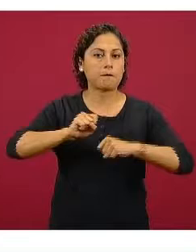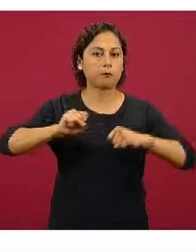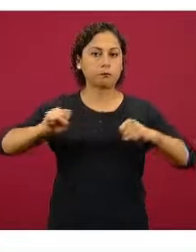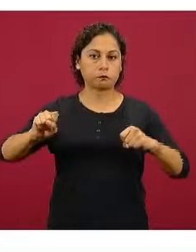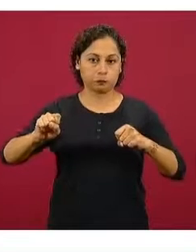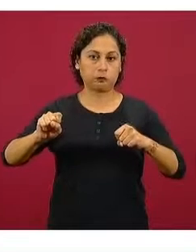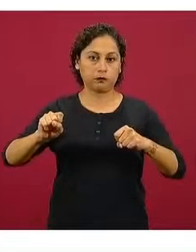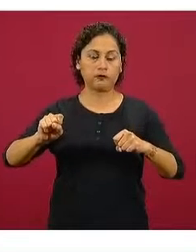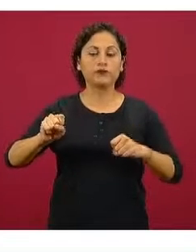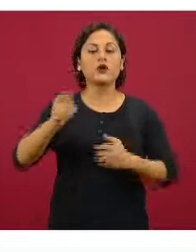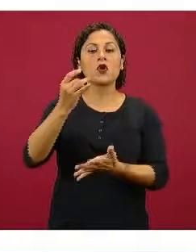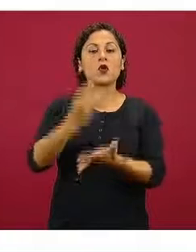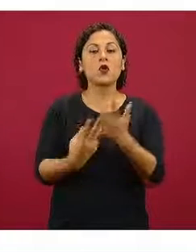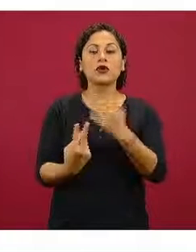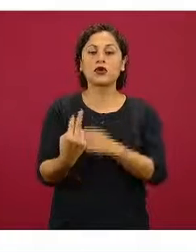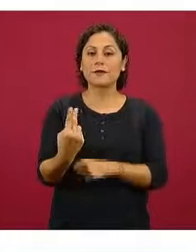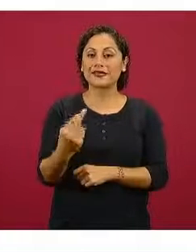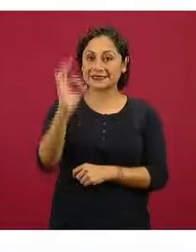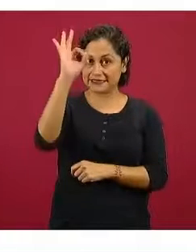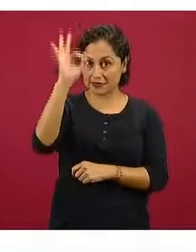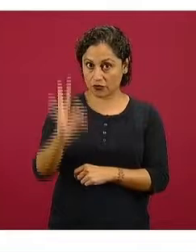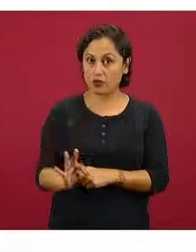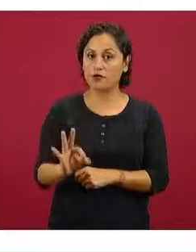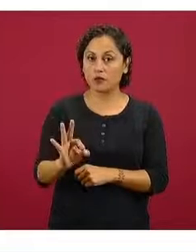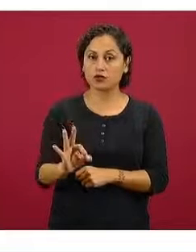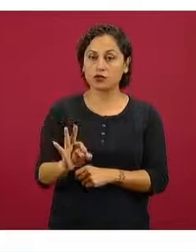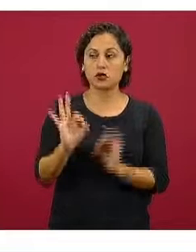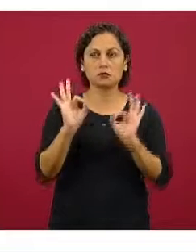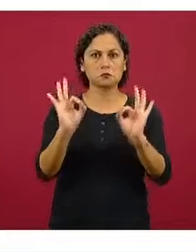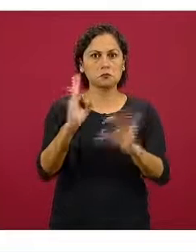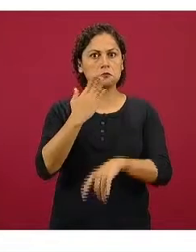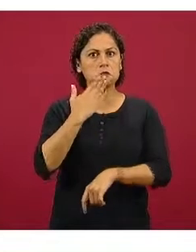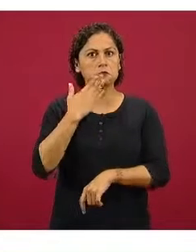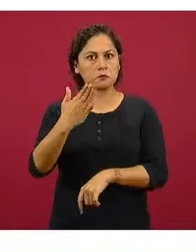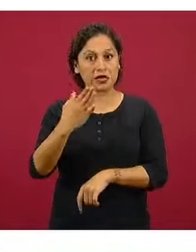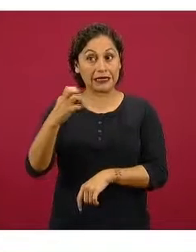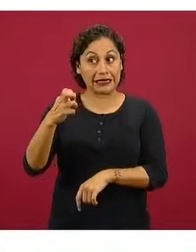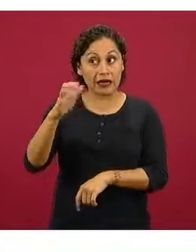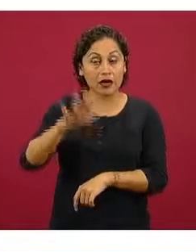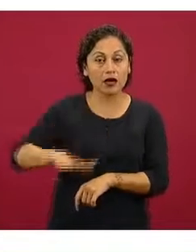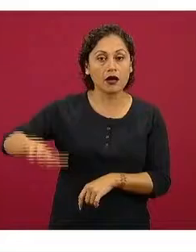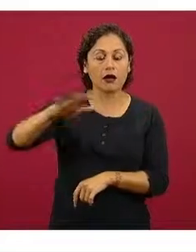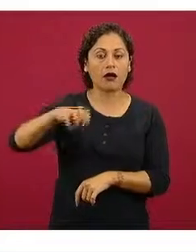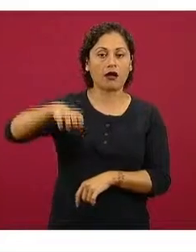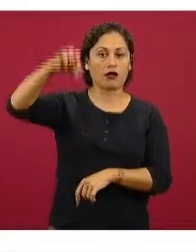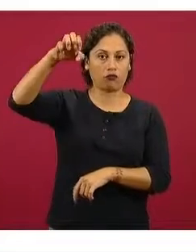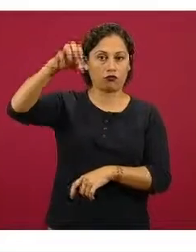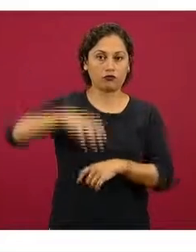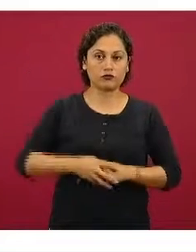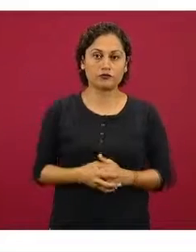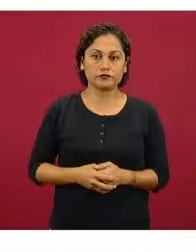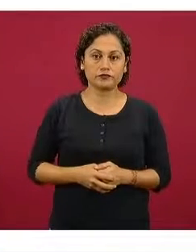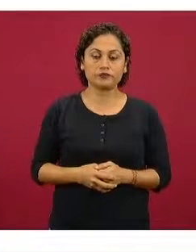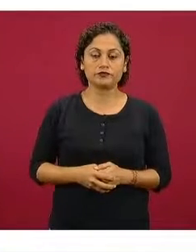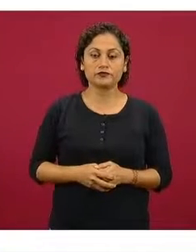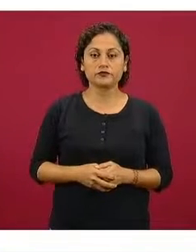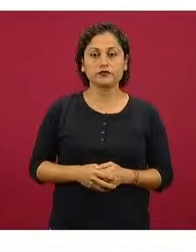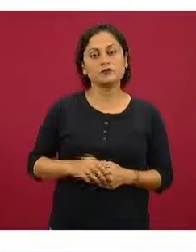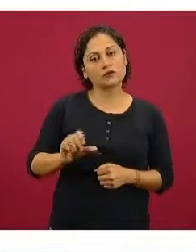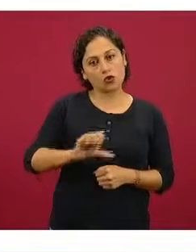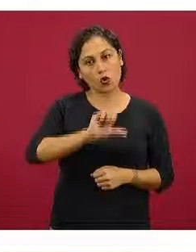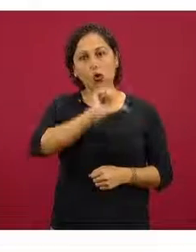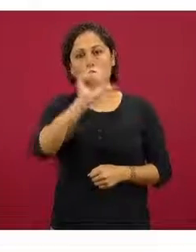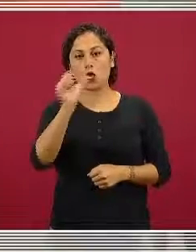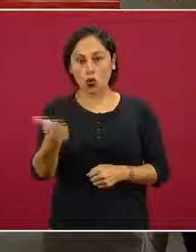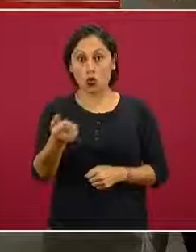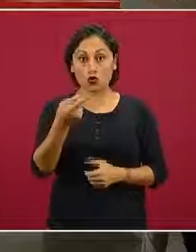Solamente un 25%, una cuarta parte de los adultos está en una categoría de peso normal. Y por otro lado, también en la